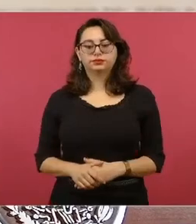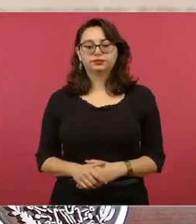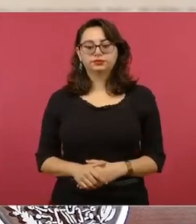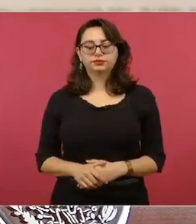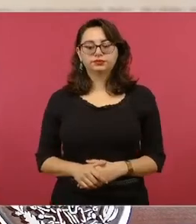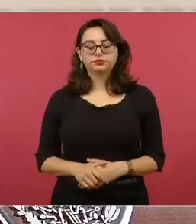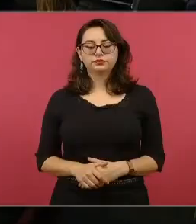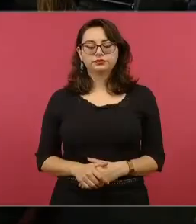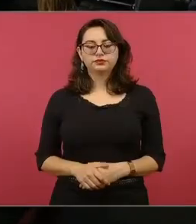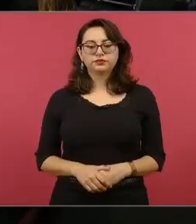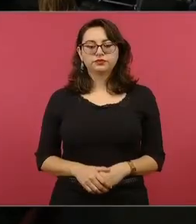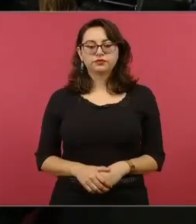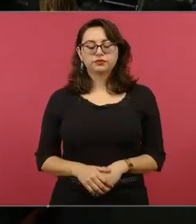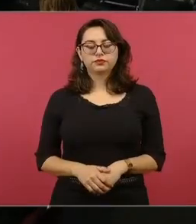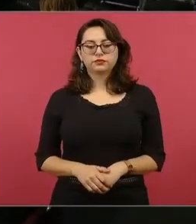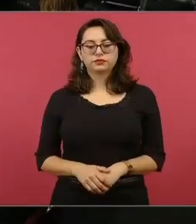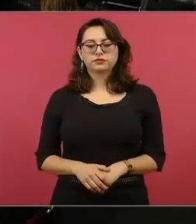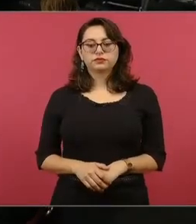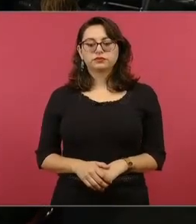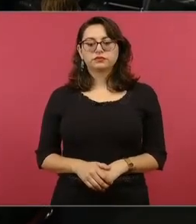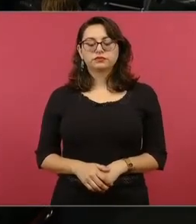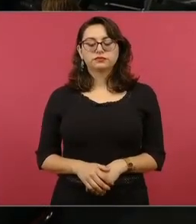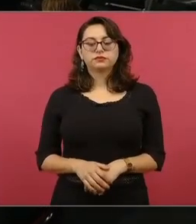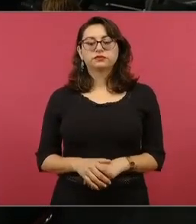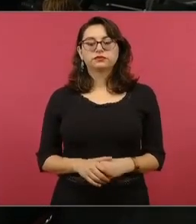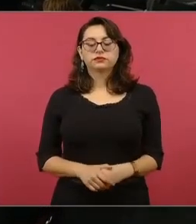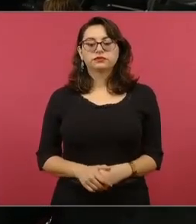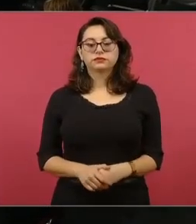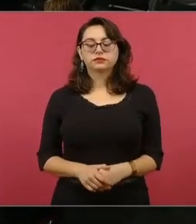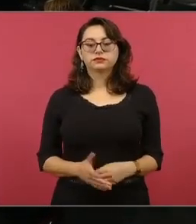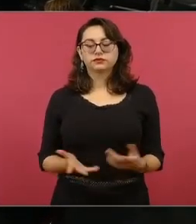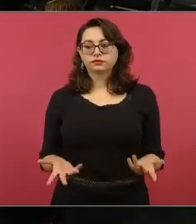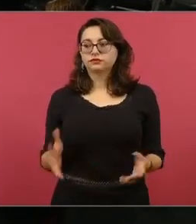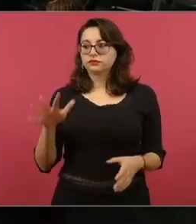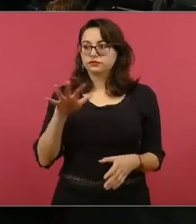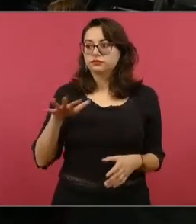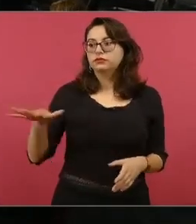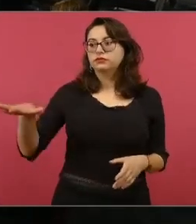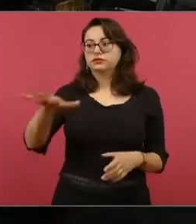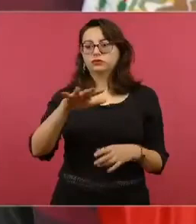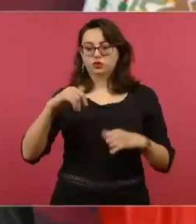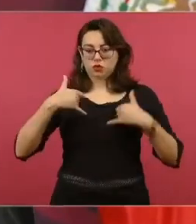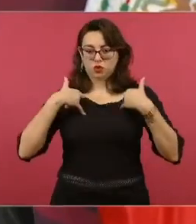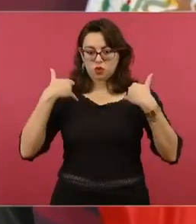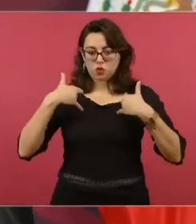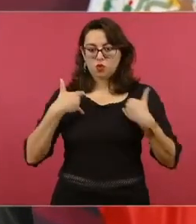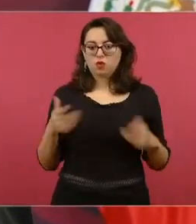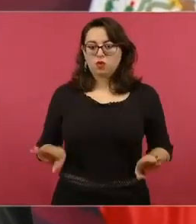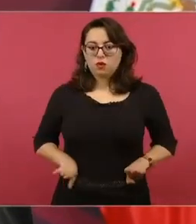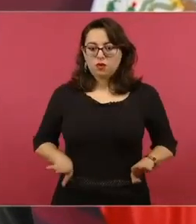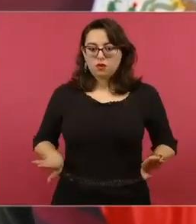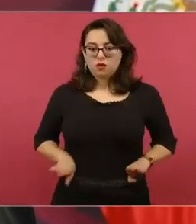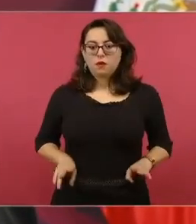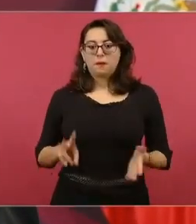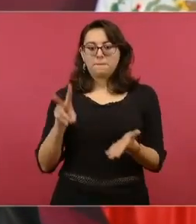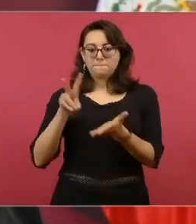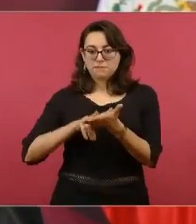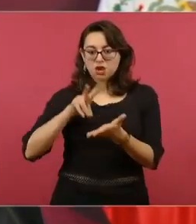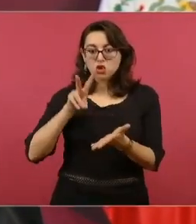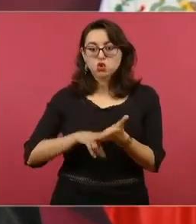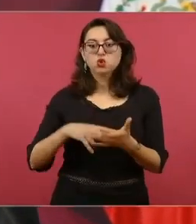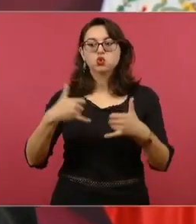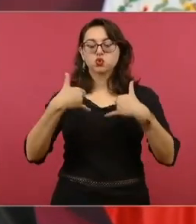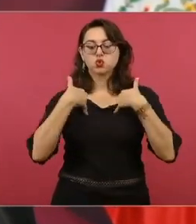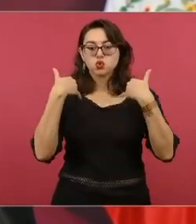Y fortaleciendo valores y atendiendo a los jóvenes, porque